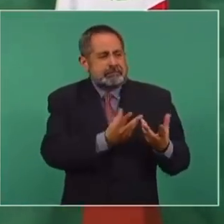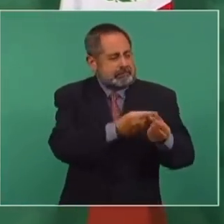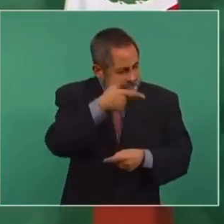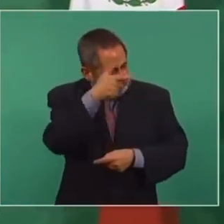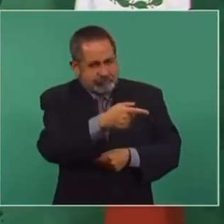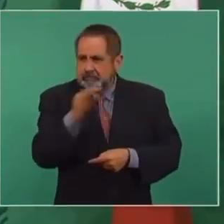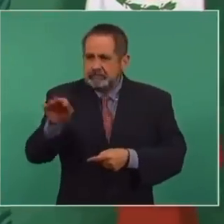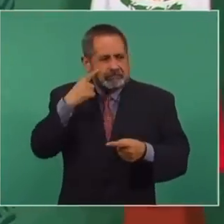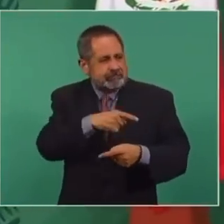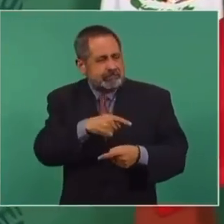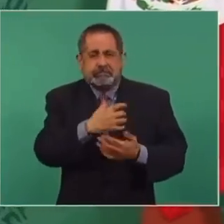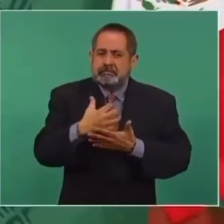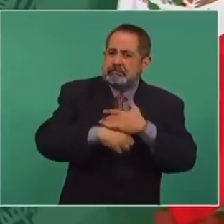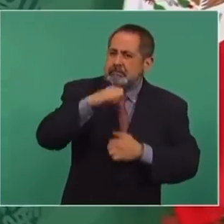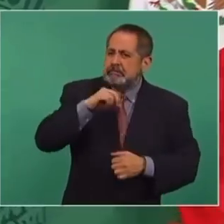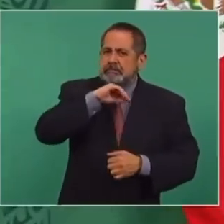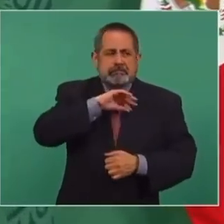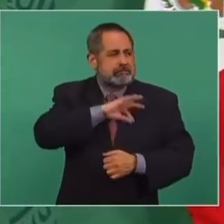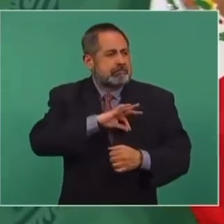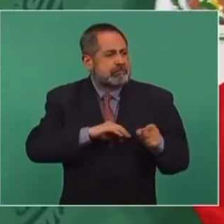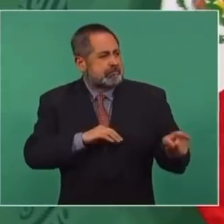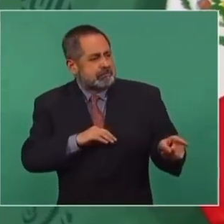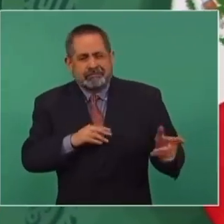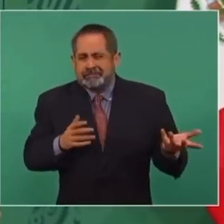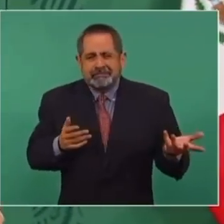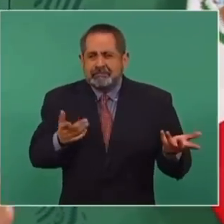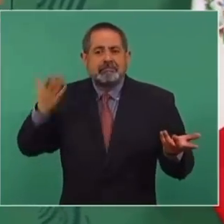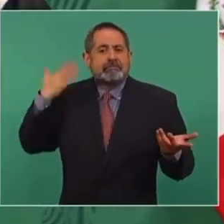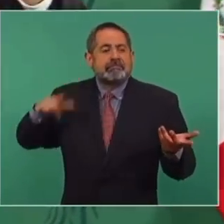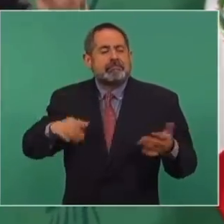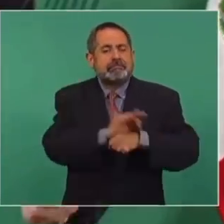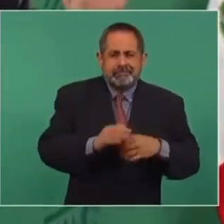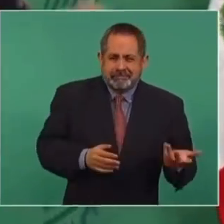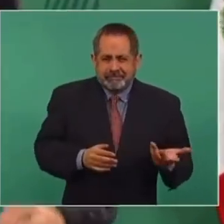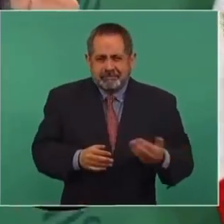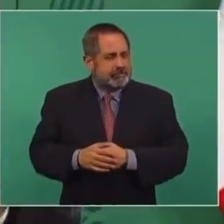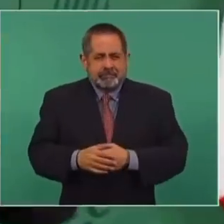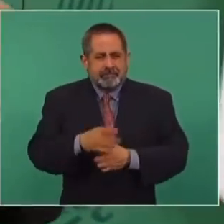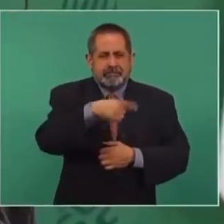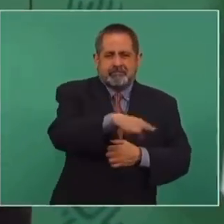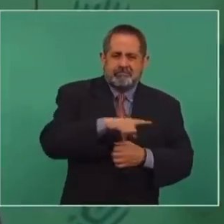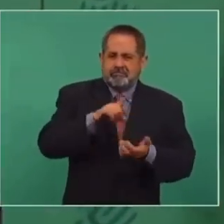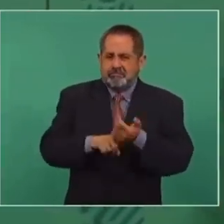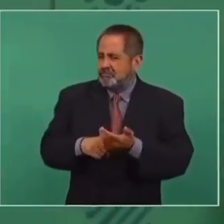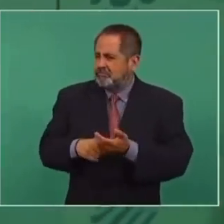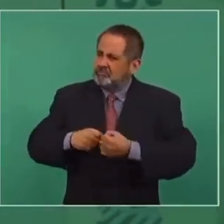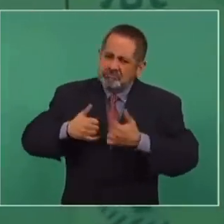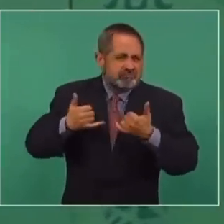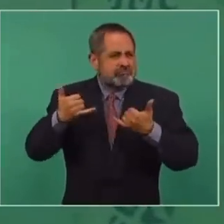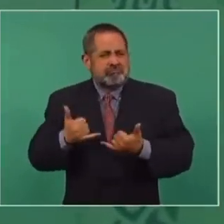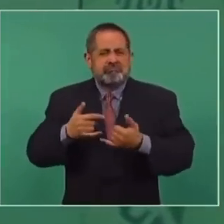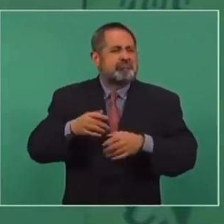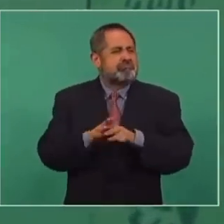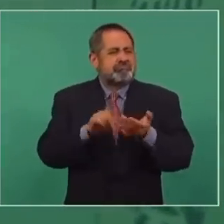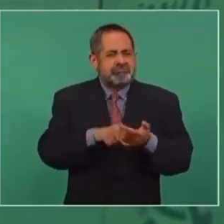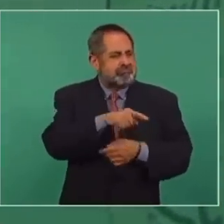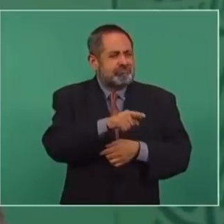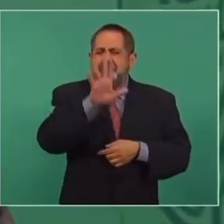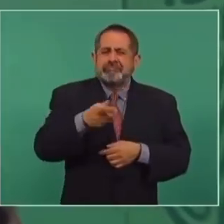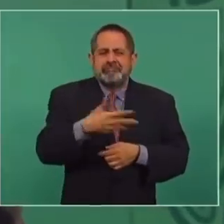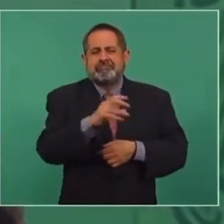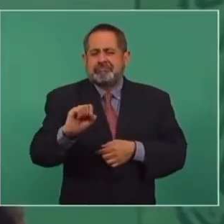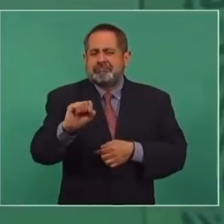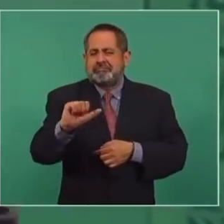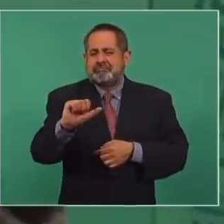jugosos negocios al amparo del poder público. Van a afianzarse, si no aprueban la reforma eléctrica, como buenos salinistas.